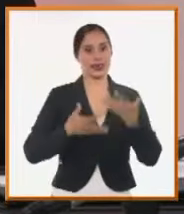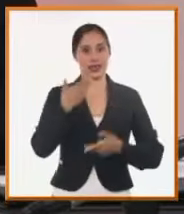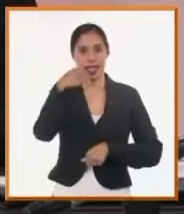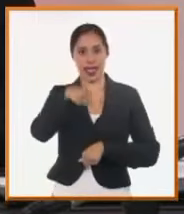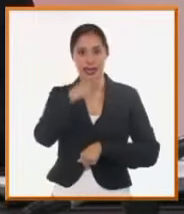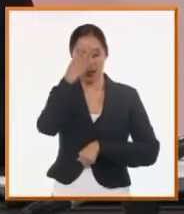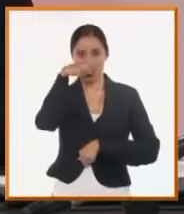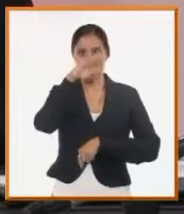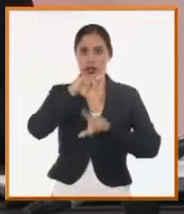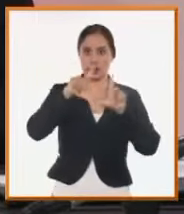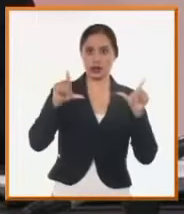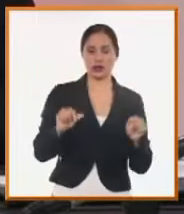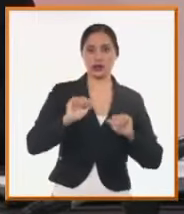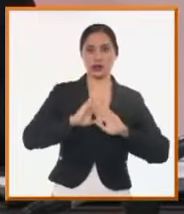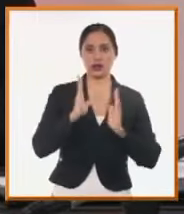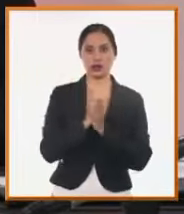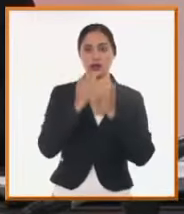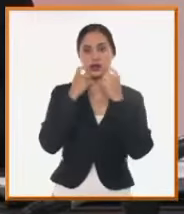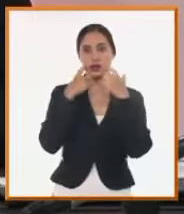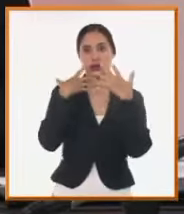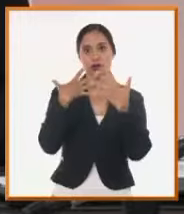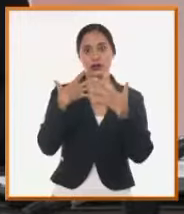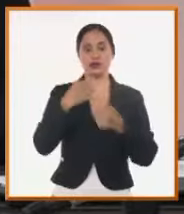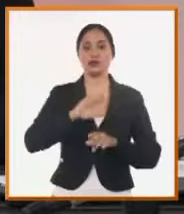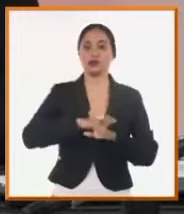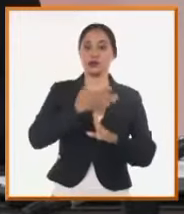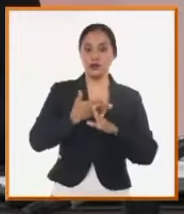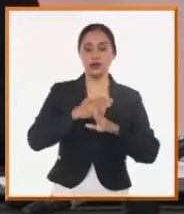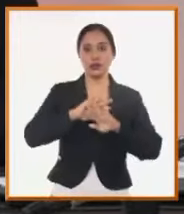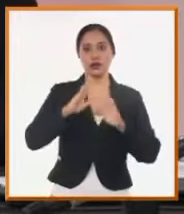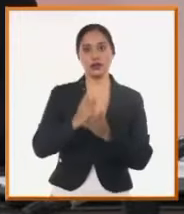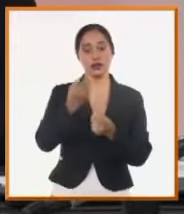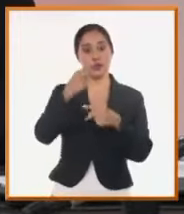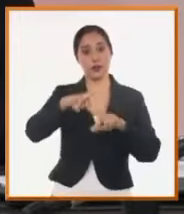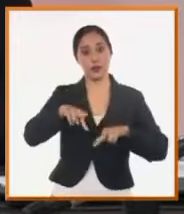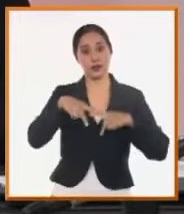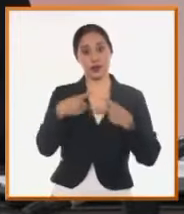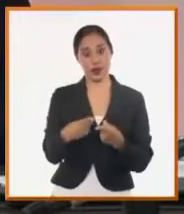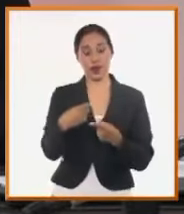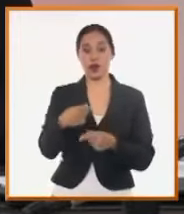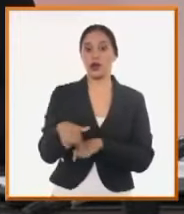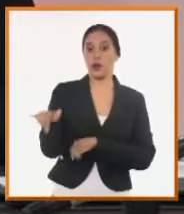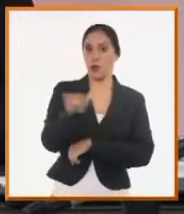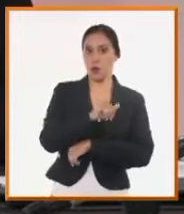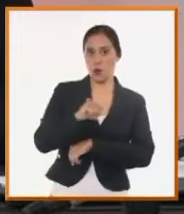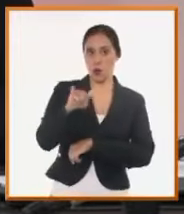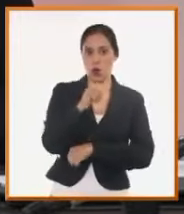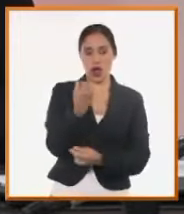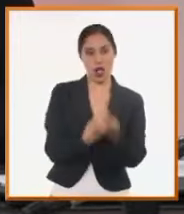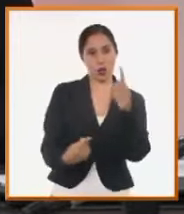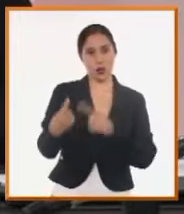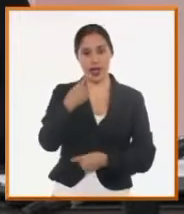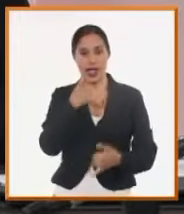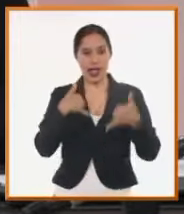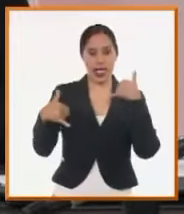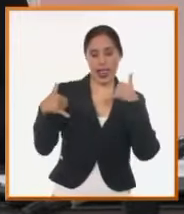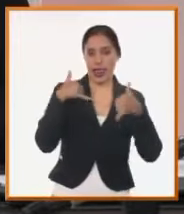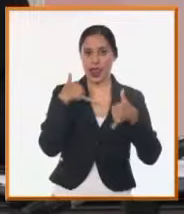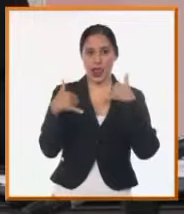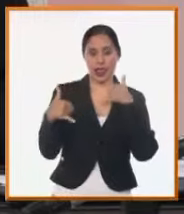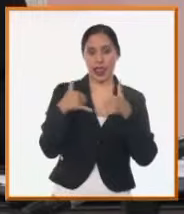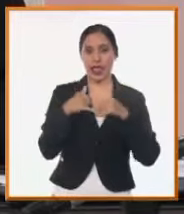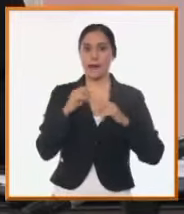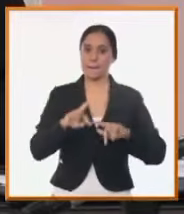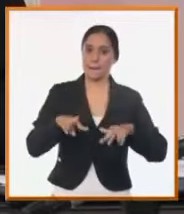después de nuestra emisión de ayer, o junto con la emisión de ayer, pues nos llevó a recibir varias llamadas telefónicas, también